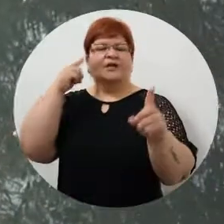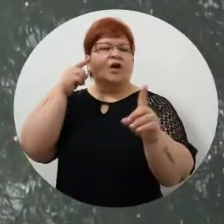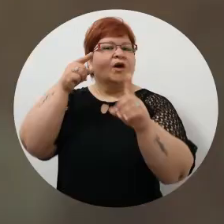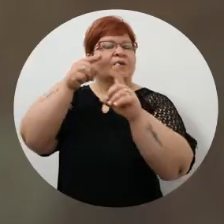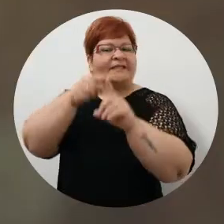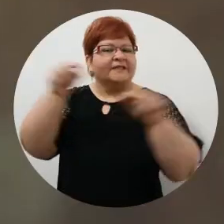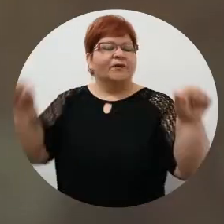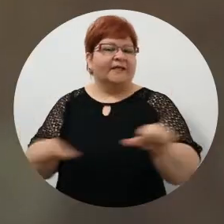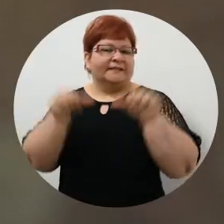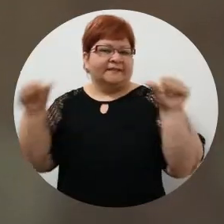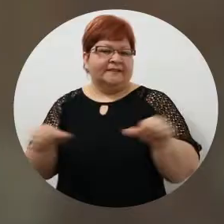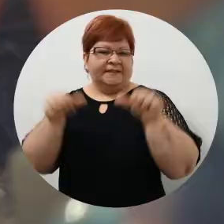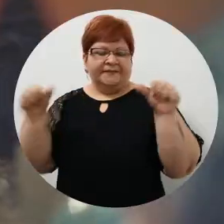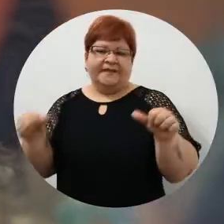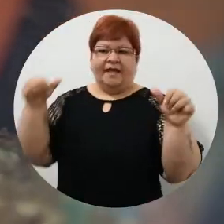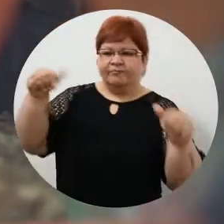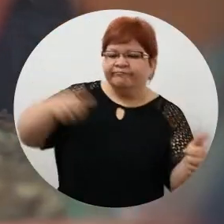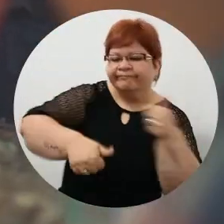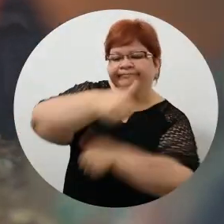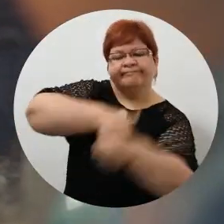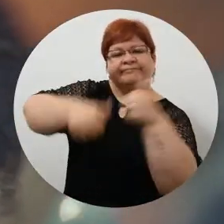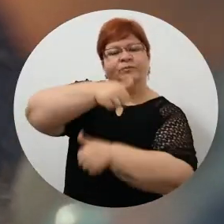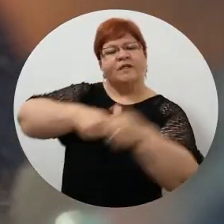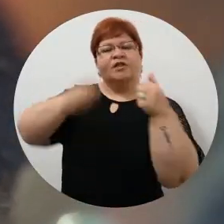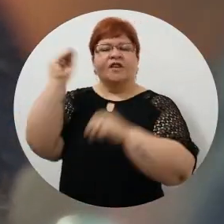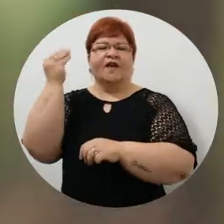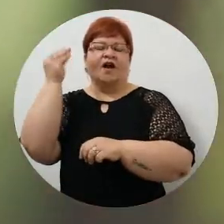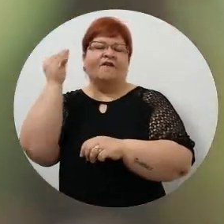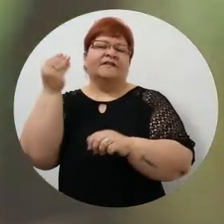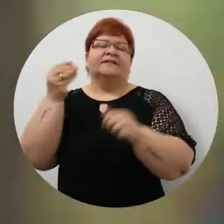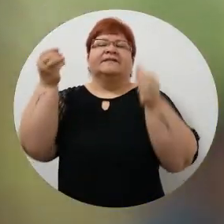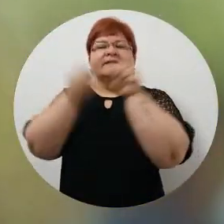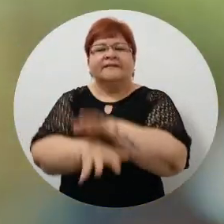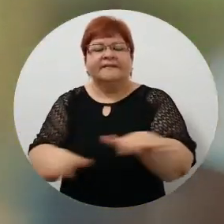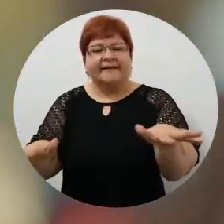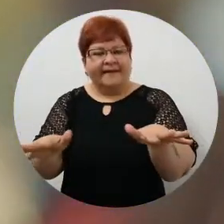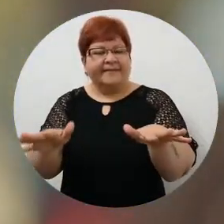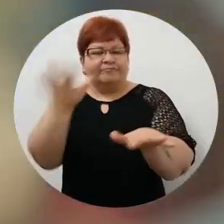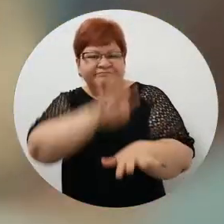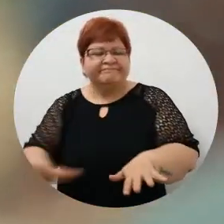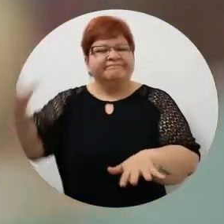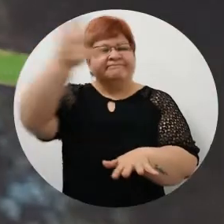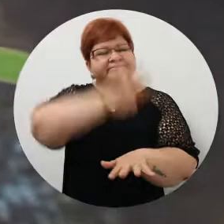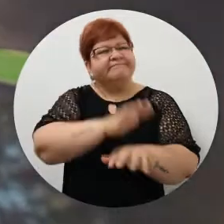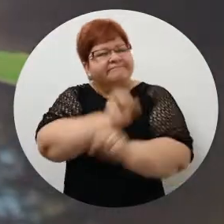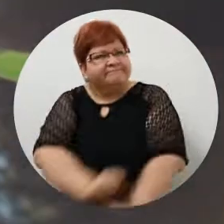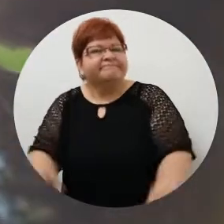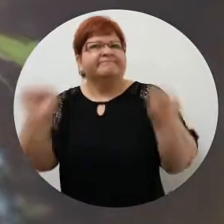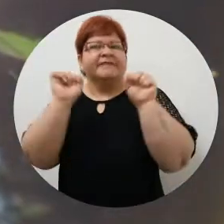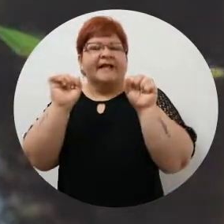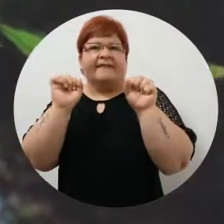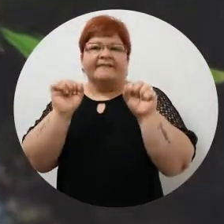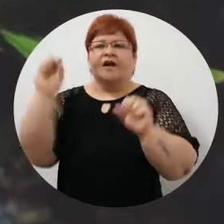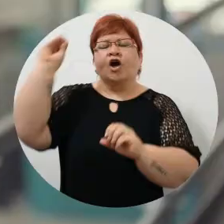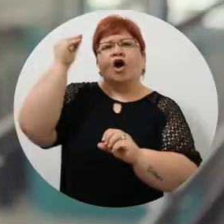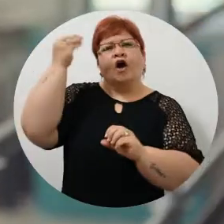Los objetivos de las actividades de circulación social en Jóvenes en Red están pensadas con la posibilidad de fomentar las